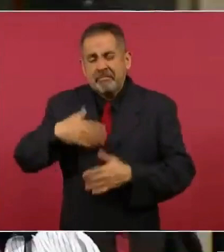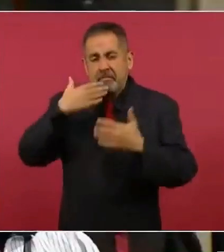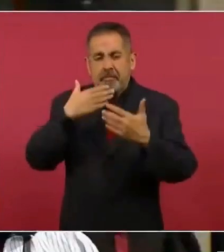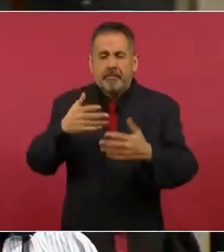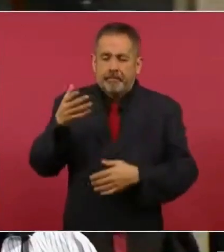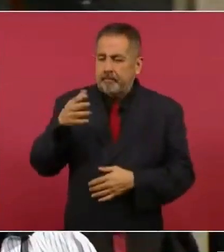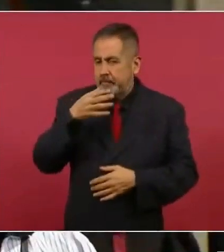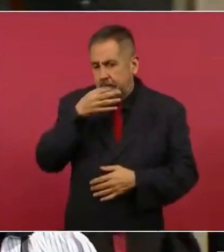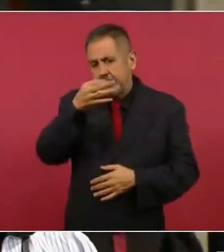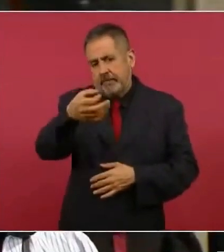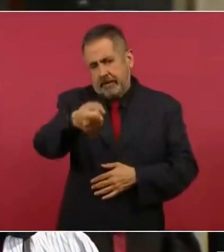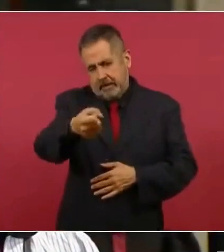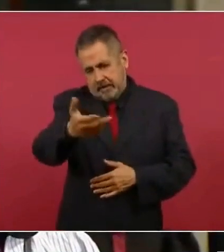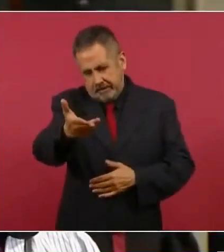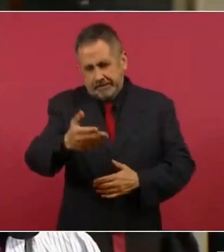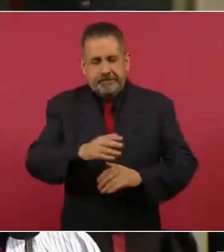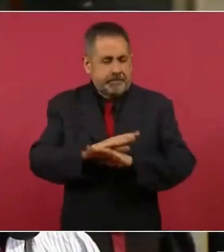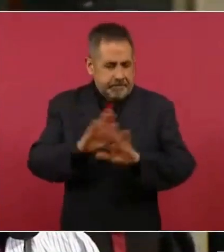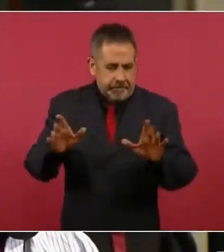saludos.